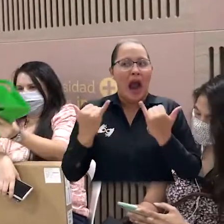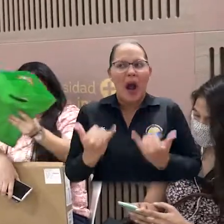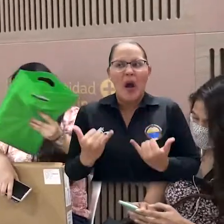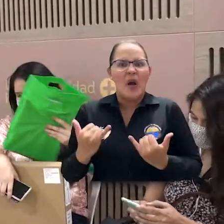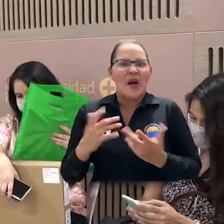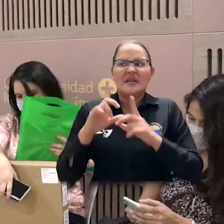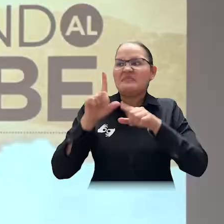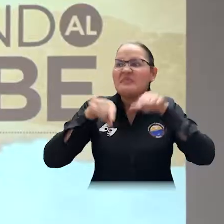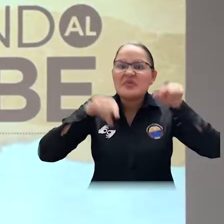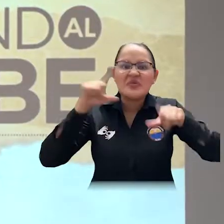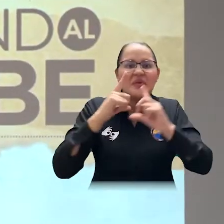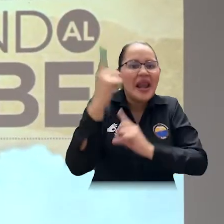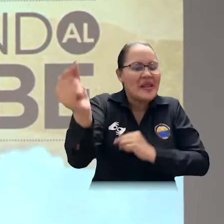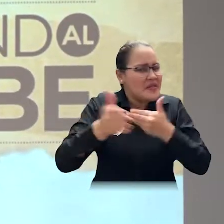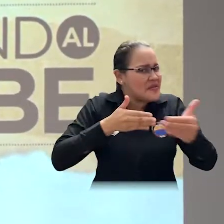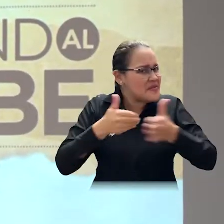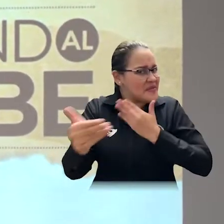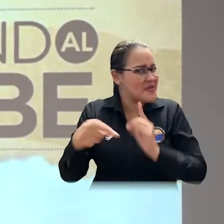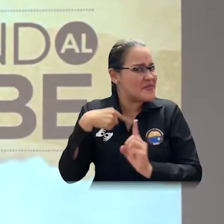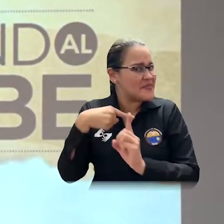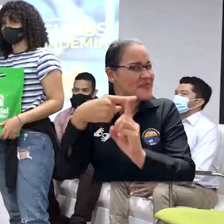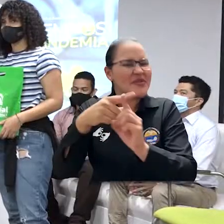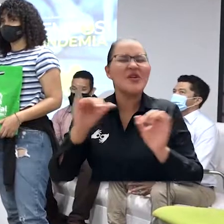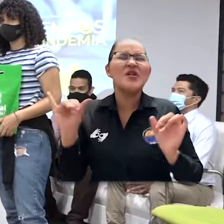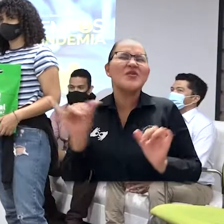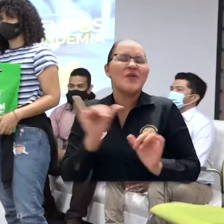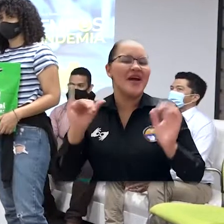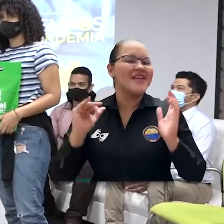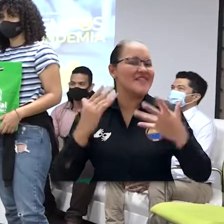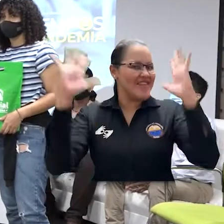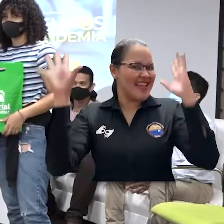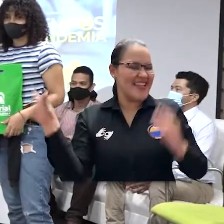fiesta y lo estamos viviendo de la mejor manera posible.